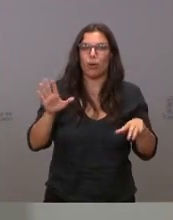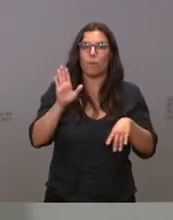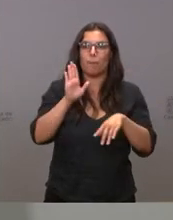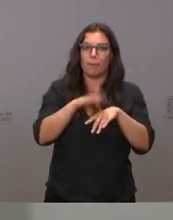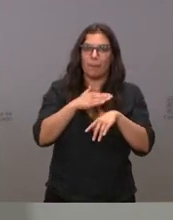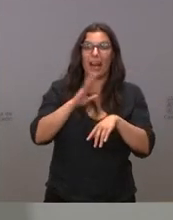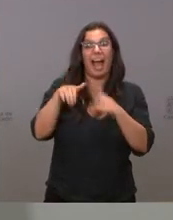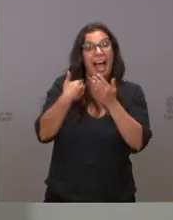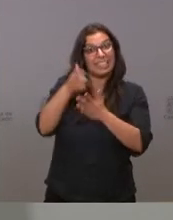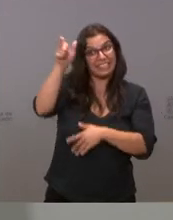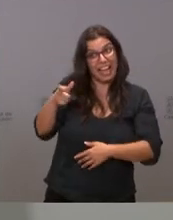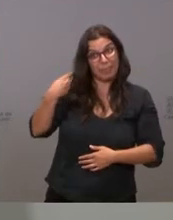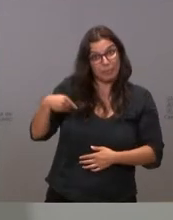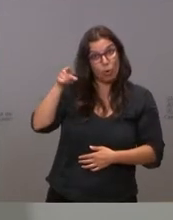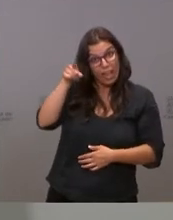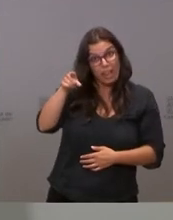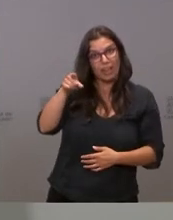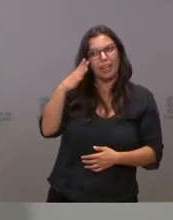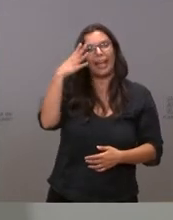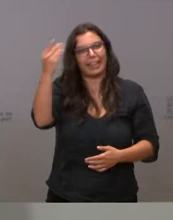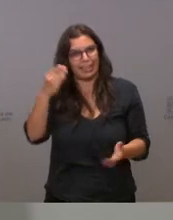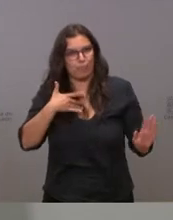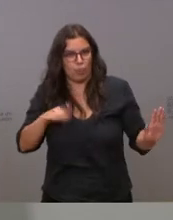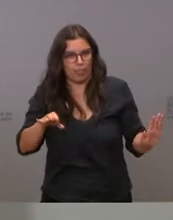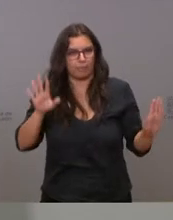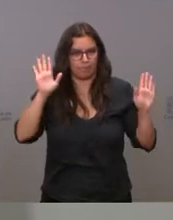el delegado del Gobierno pueda entenderlo.